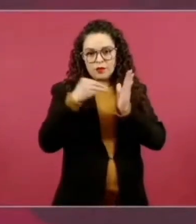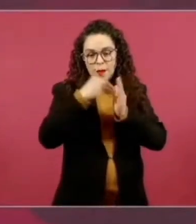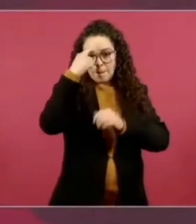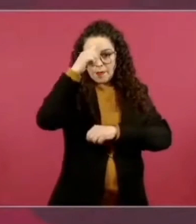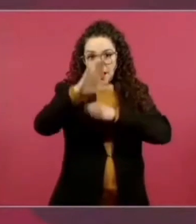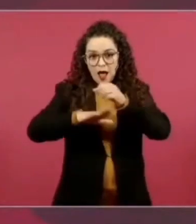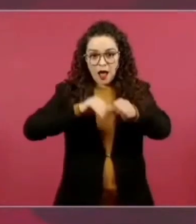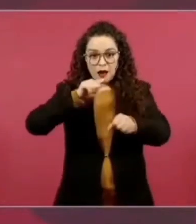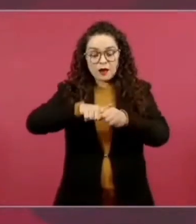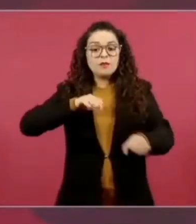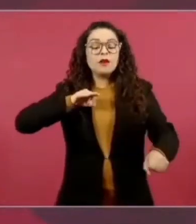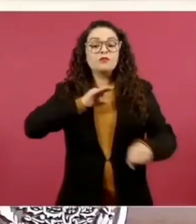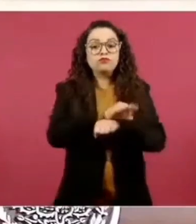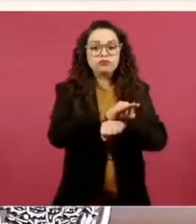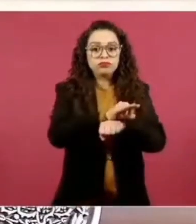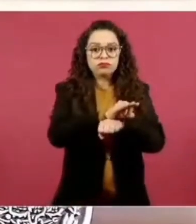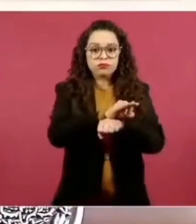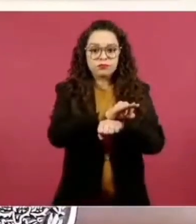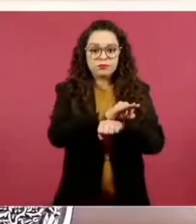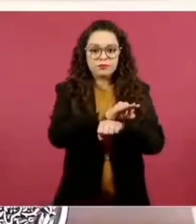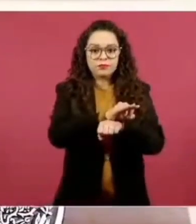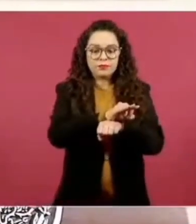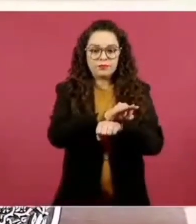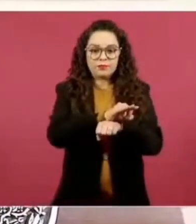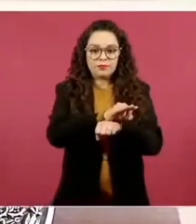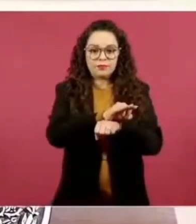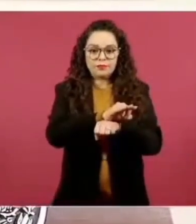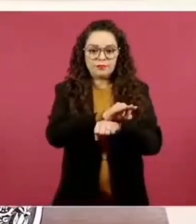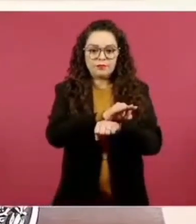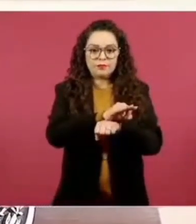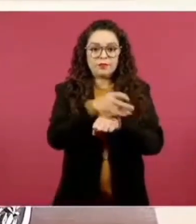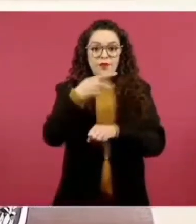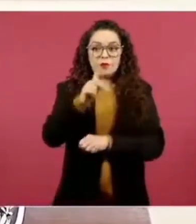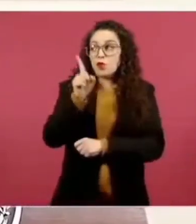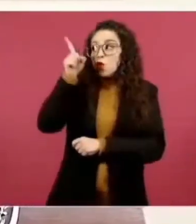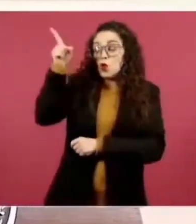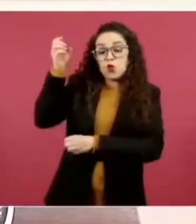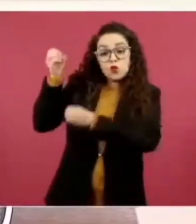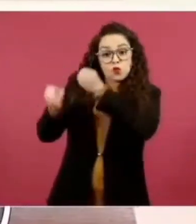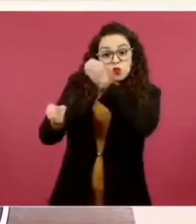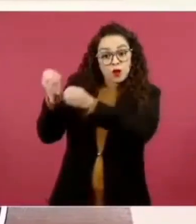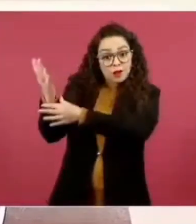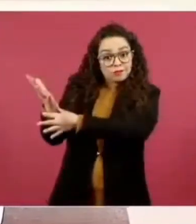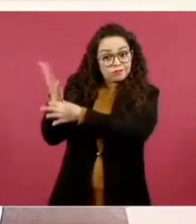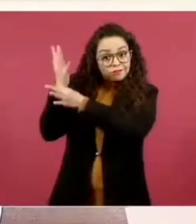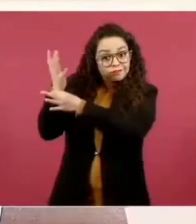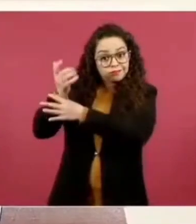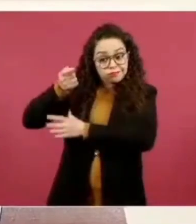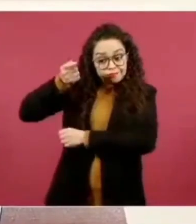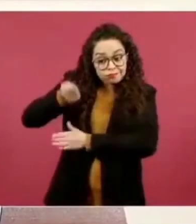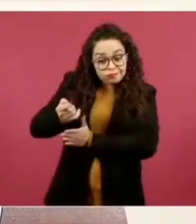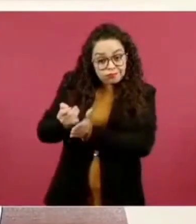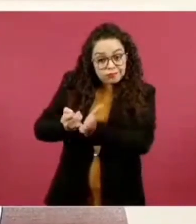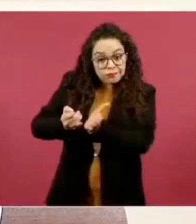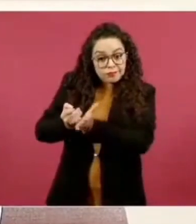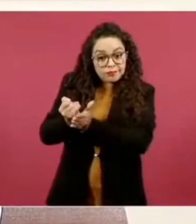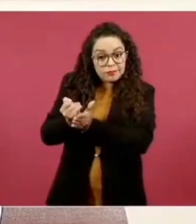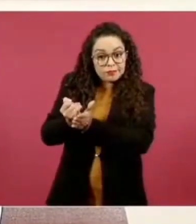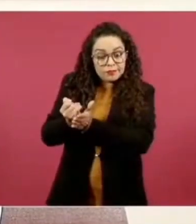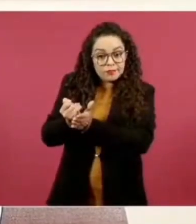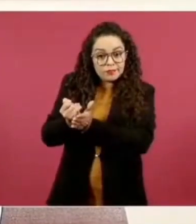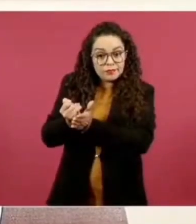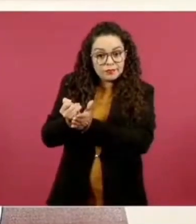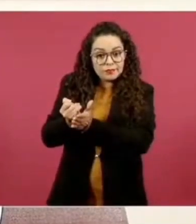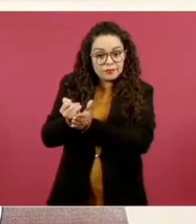Pero este tipo de decisiones que toman los jueces y que tiene que ver con el Poder Judicial, antes